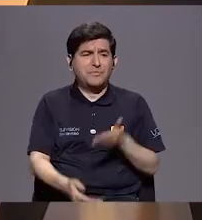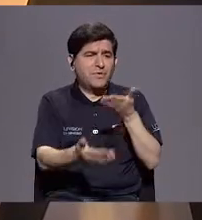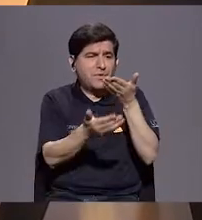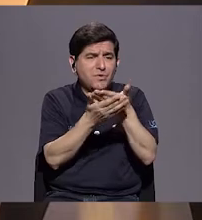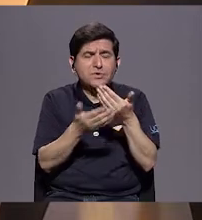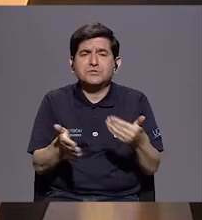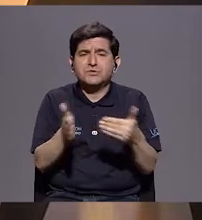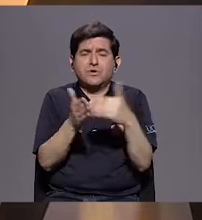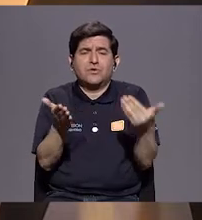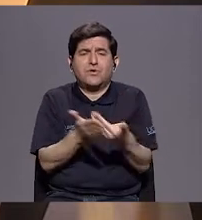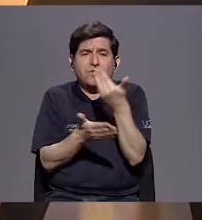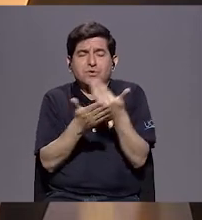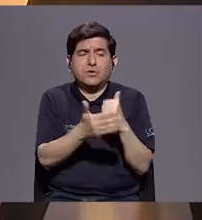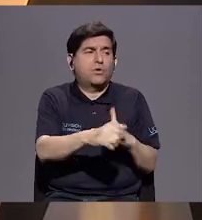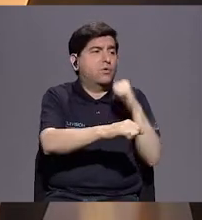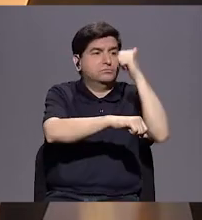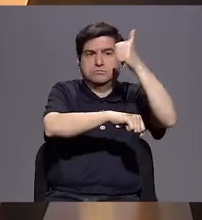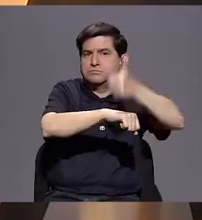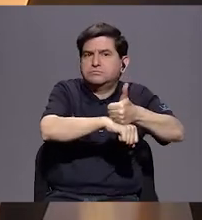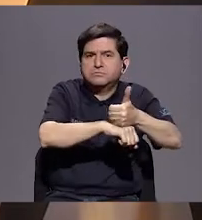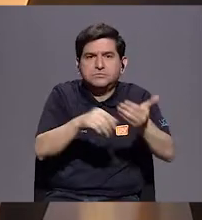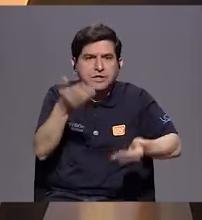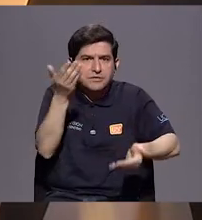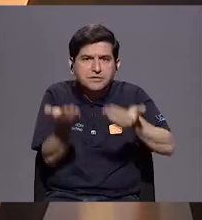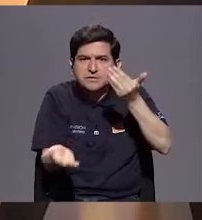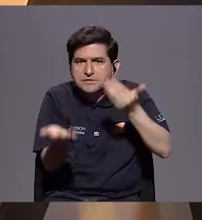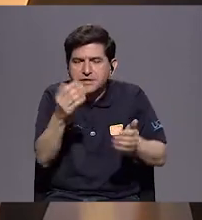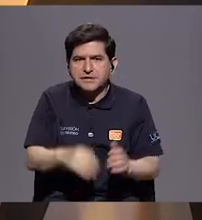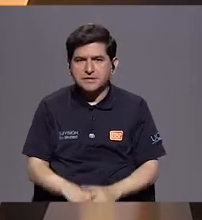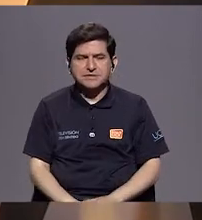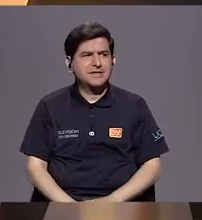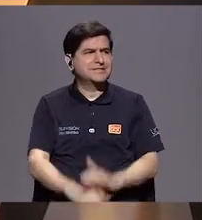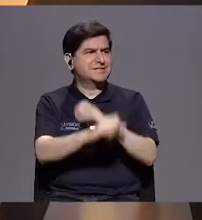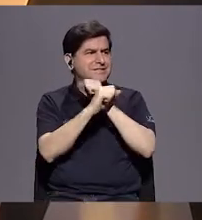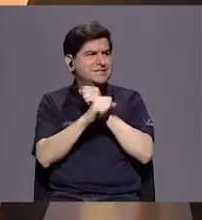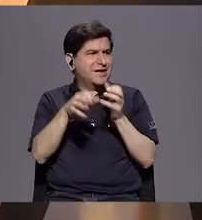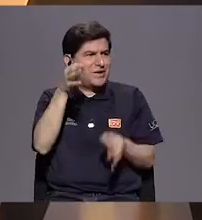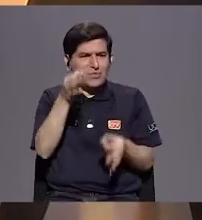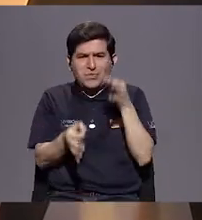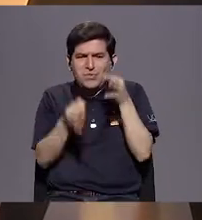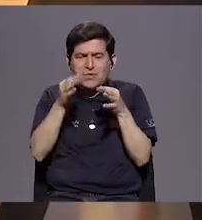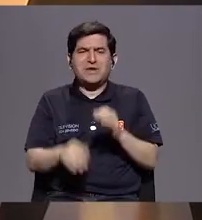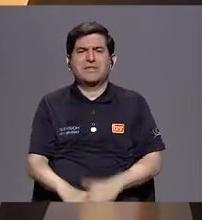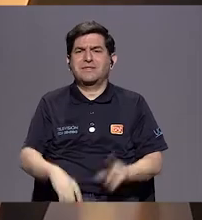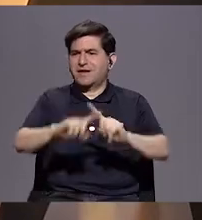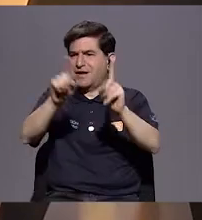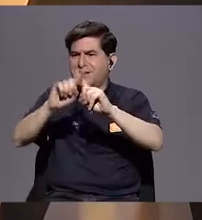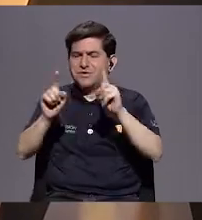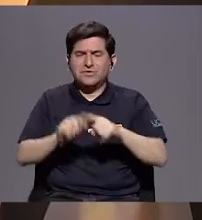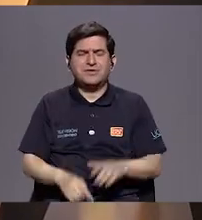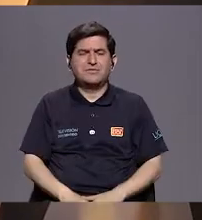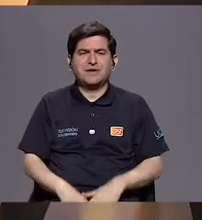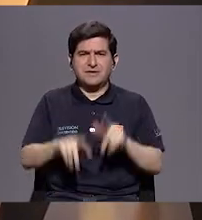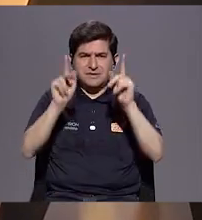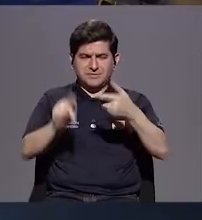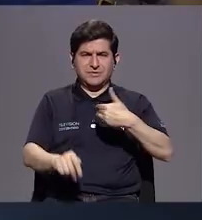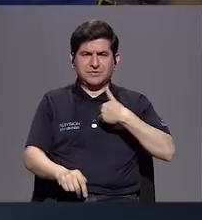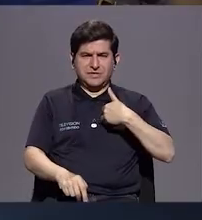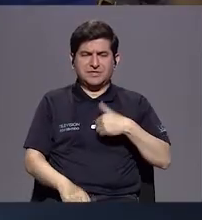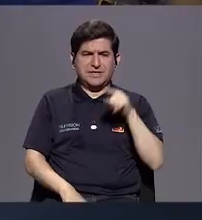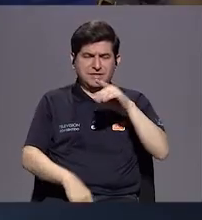concesiones o establecer, más bien darle la seguridad jurídica a los concesionarios, porque estas